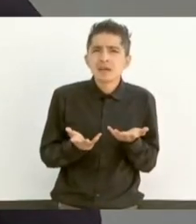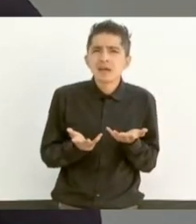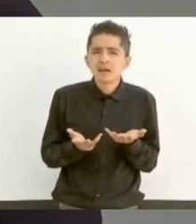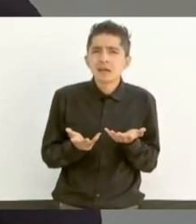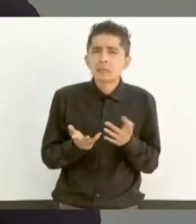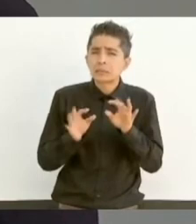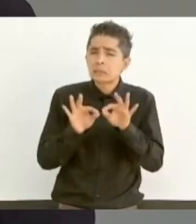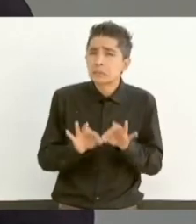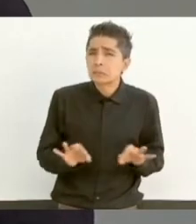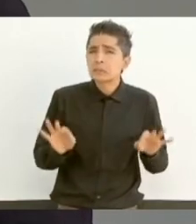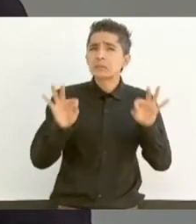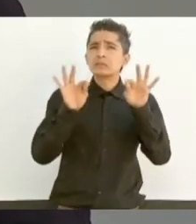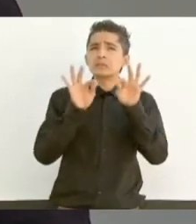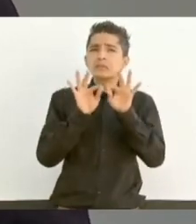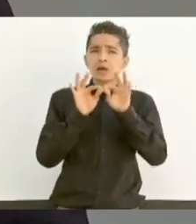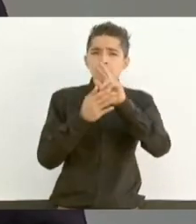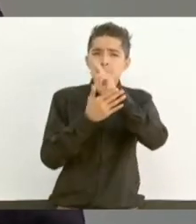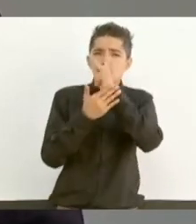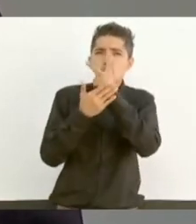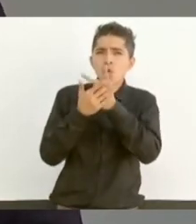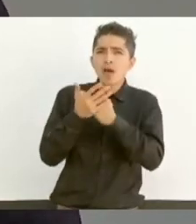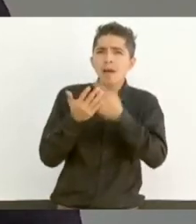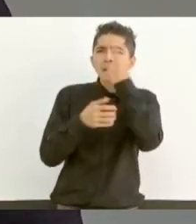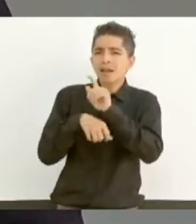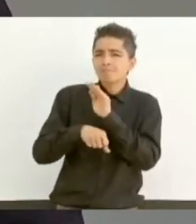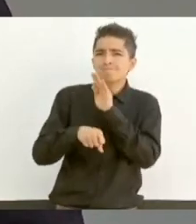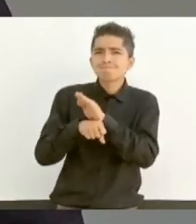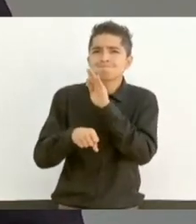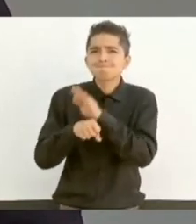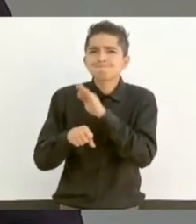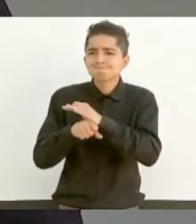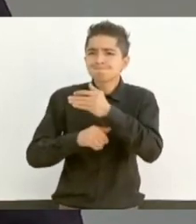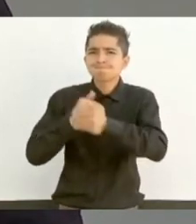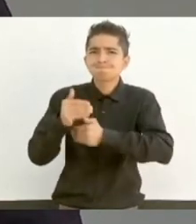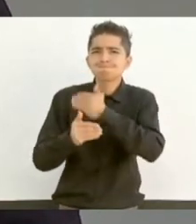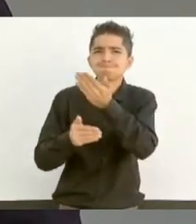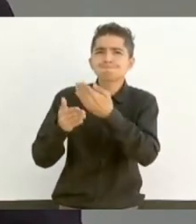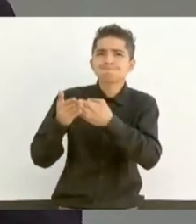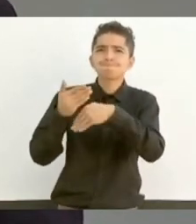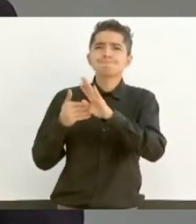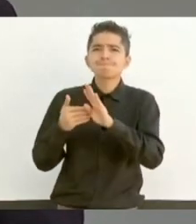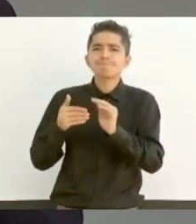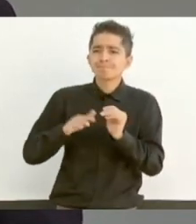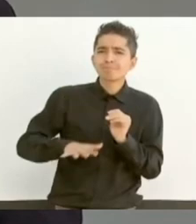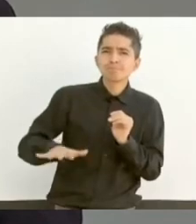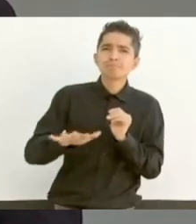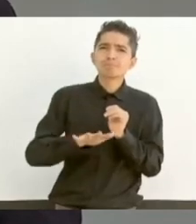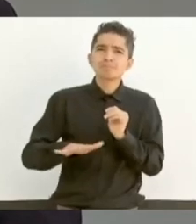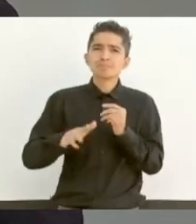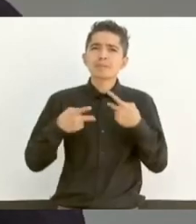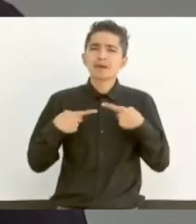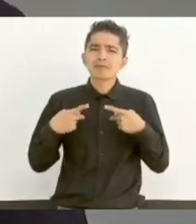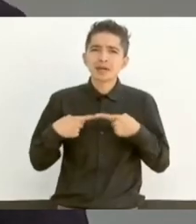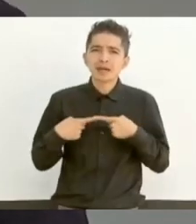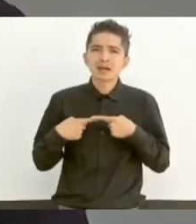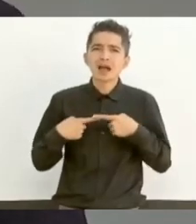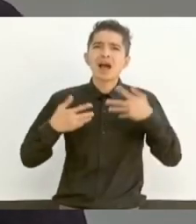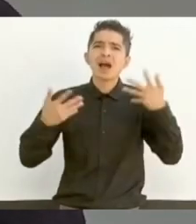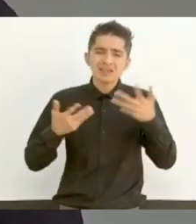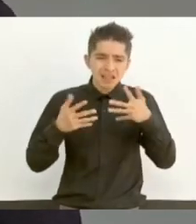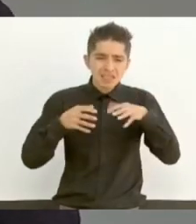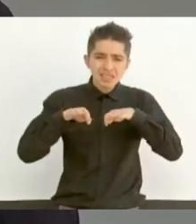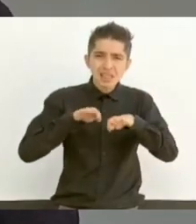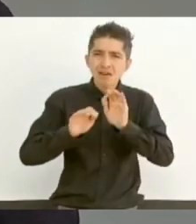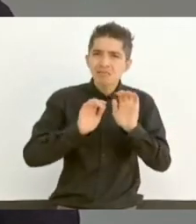con los programas de bienestar. Felicitar que haya trabajo,